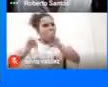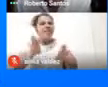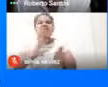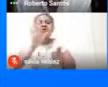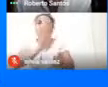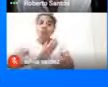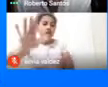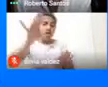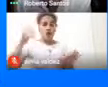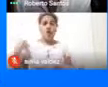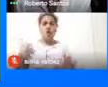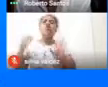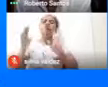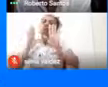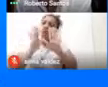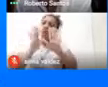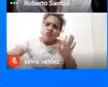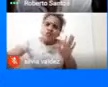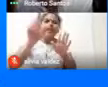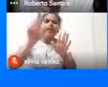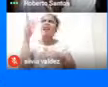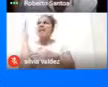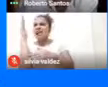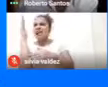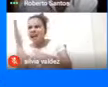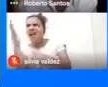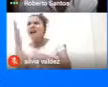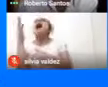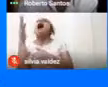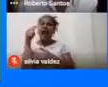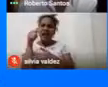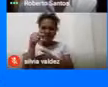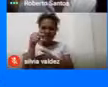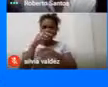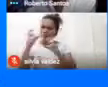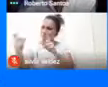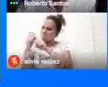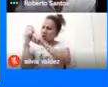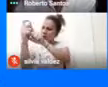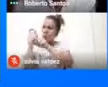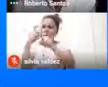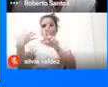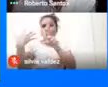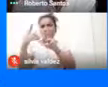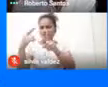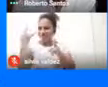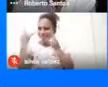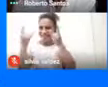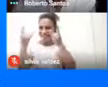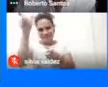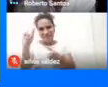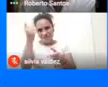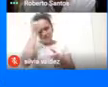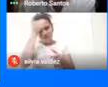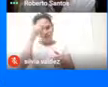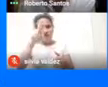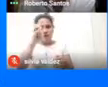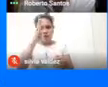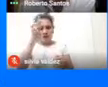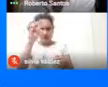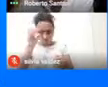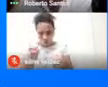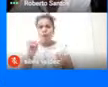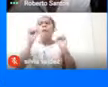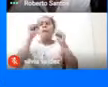Chicos Ustedes Por medio De esta cátedra Y por medio De estas palabras Tan interesantes Del profe Roberto Podemos